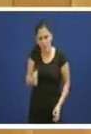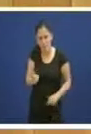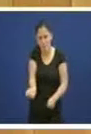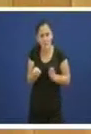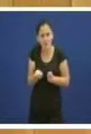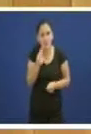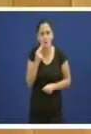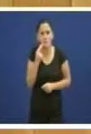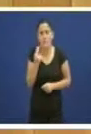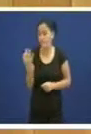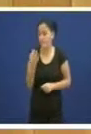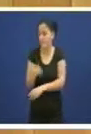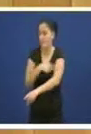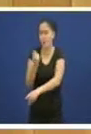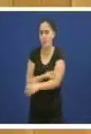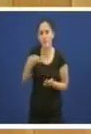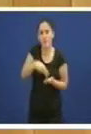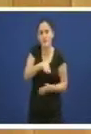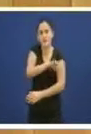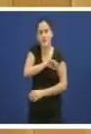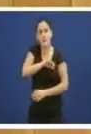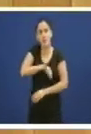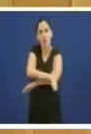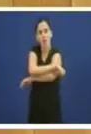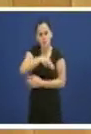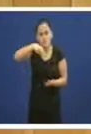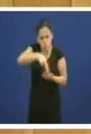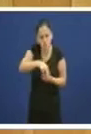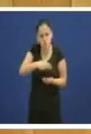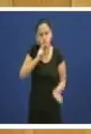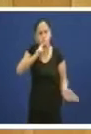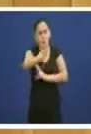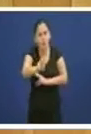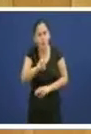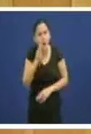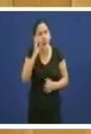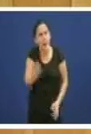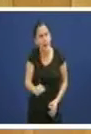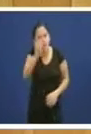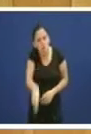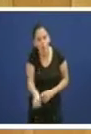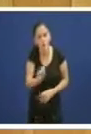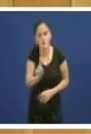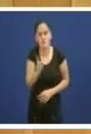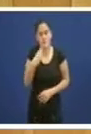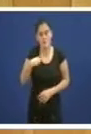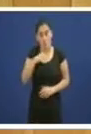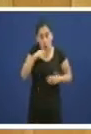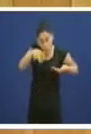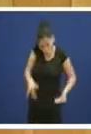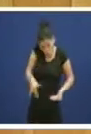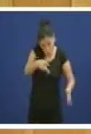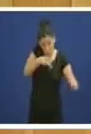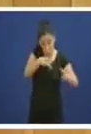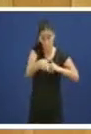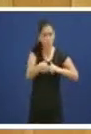teña vostede o coraxe de vir aquí señora conselleira e dicirles que eso non é verdade que a realidade que están vivindo de recortes e deterioro